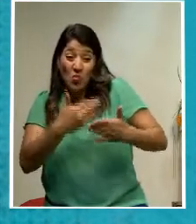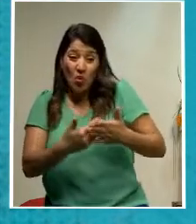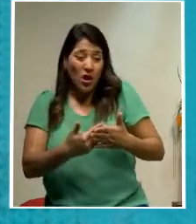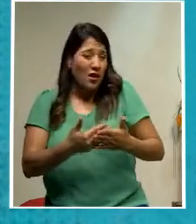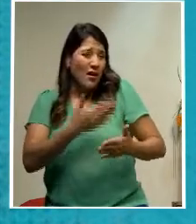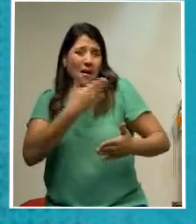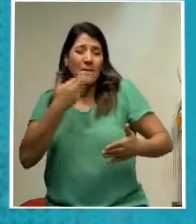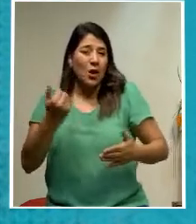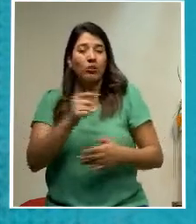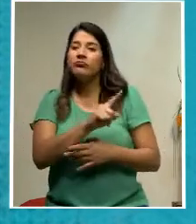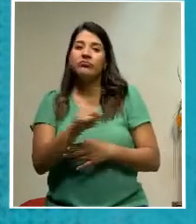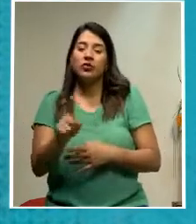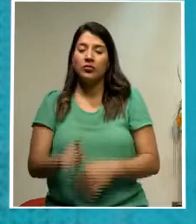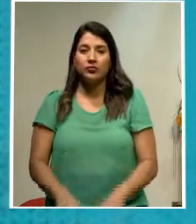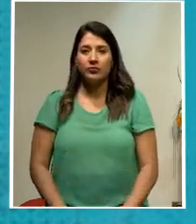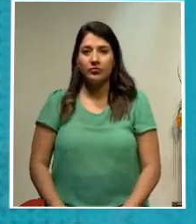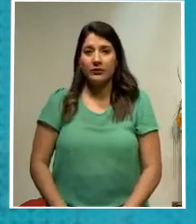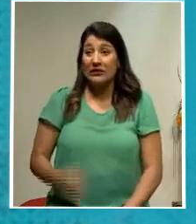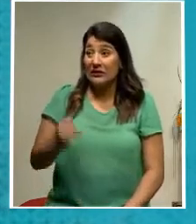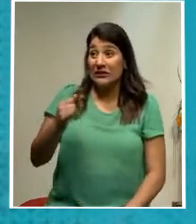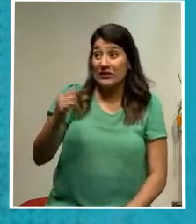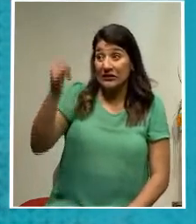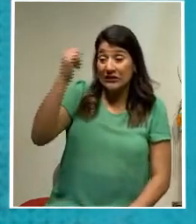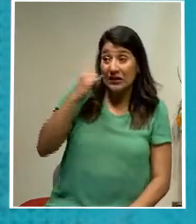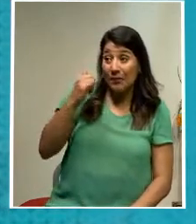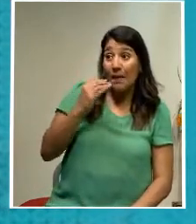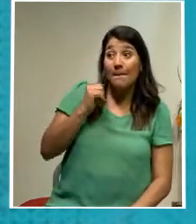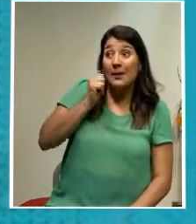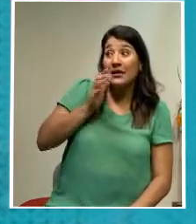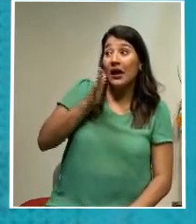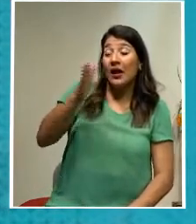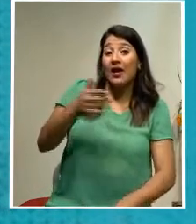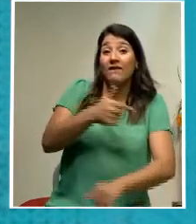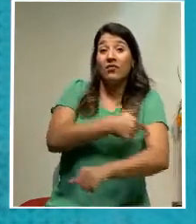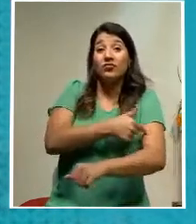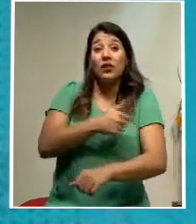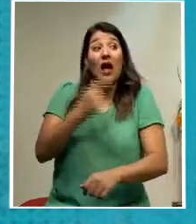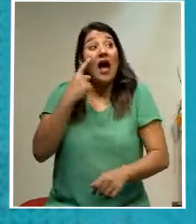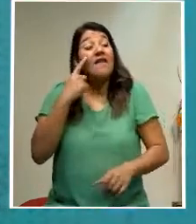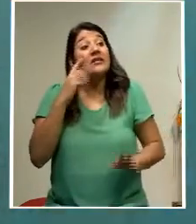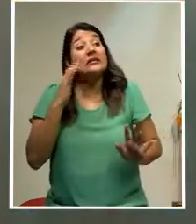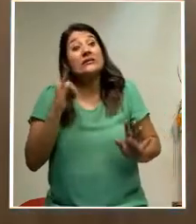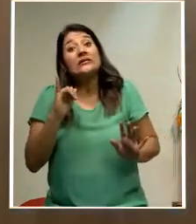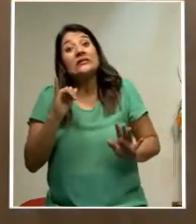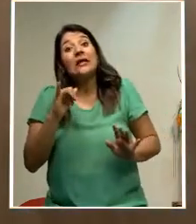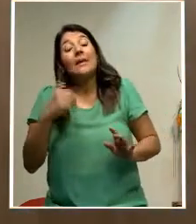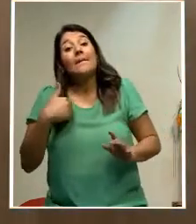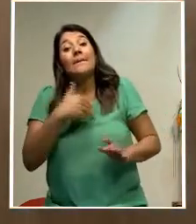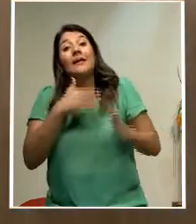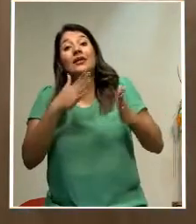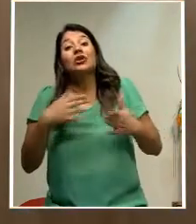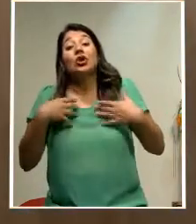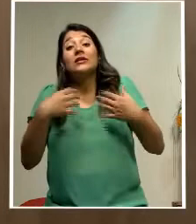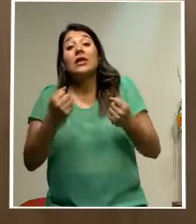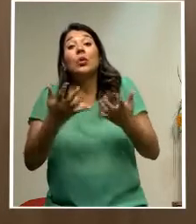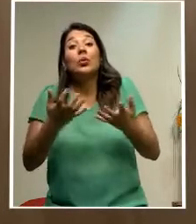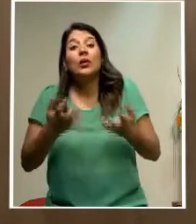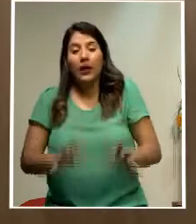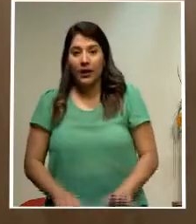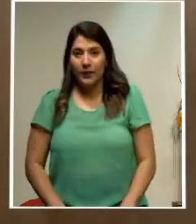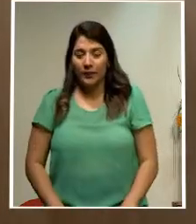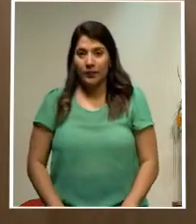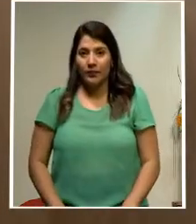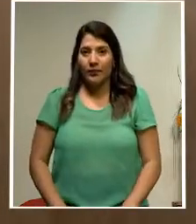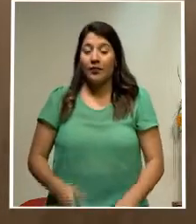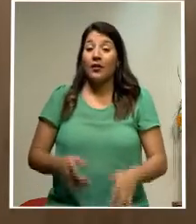maravilla, no. ¿Y si le llaman para vacunarse mañana? Hay que ver si salas quieren. Lo que yo señalaría en este caso es que esa